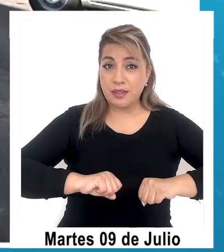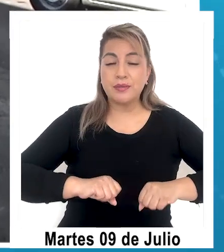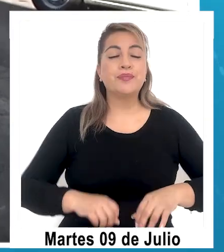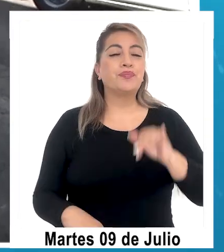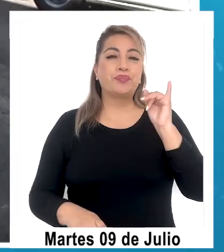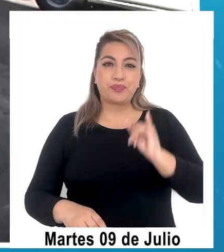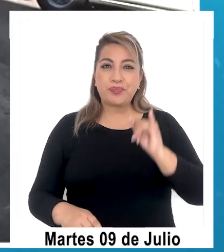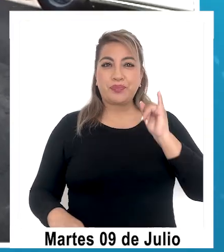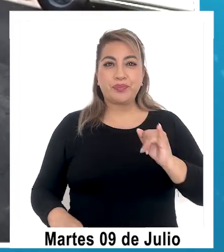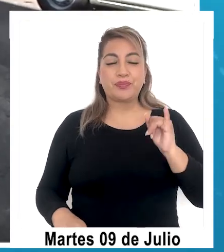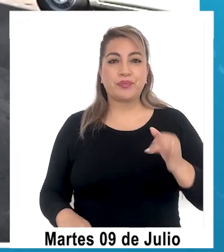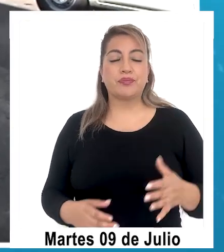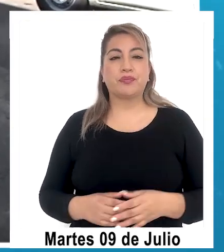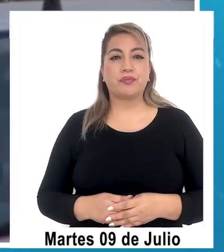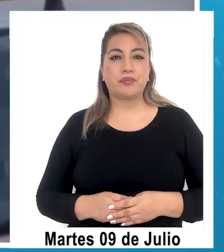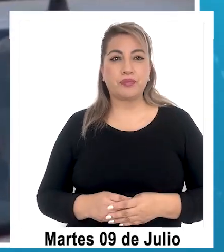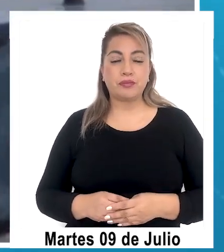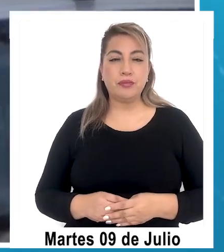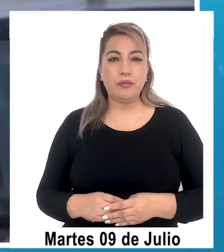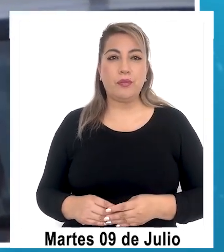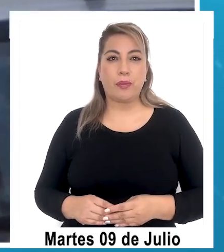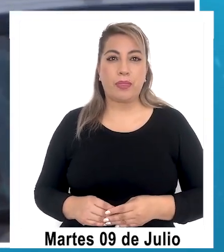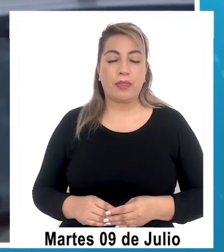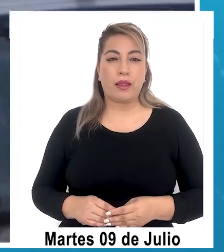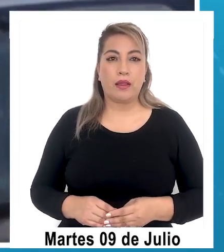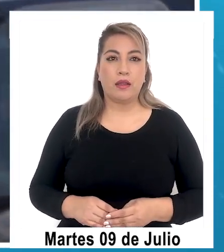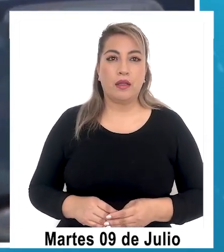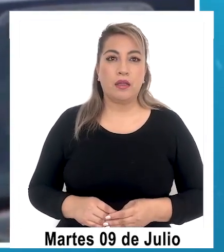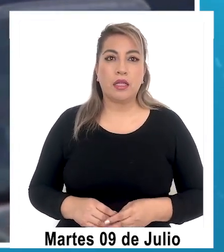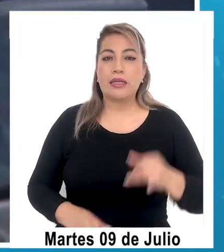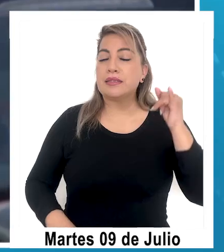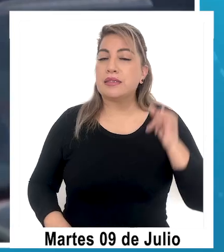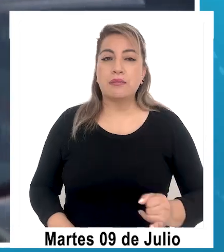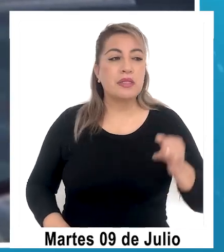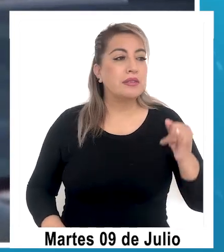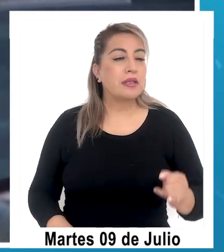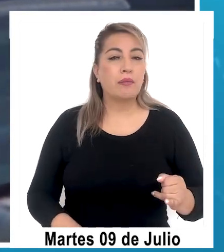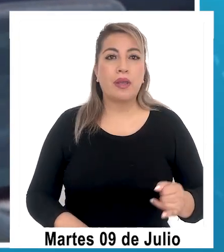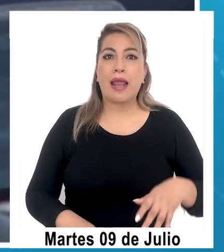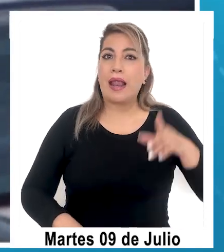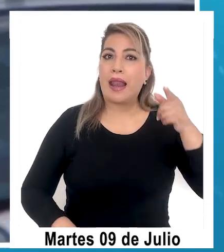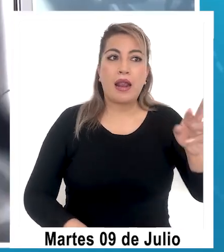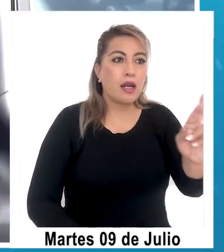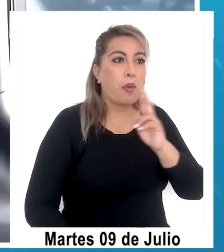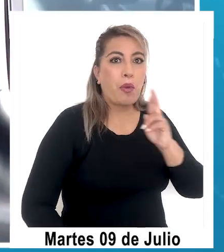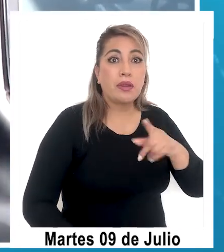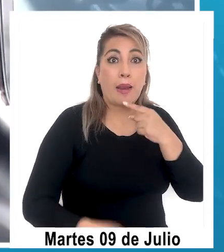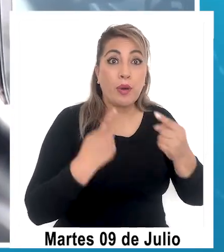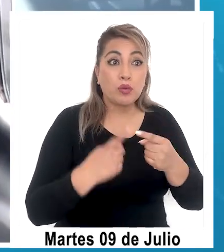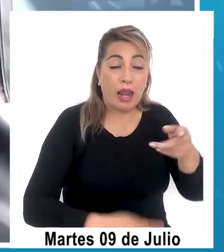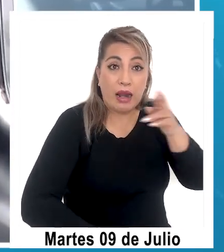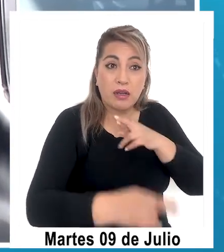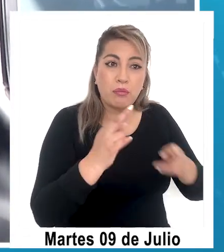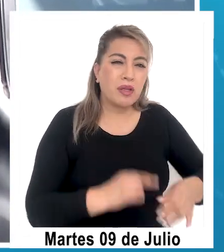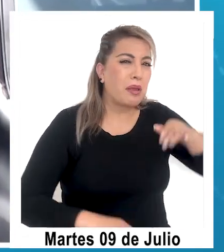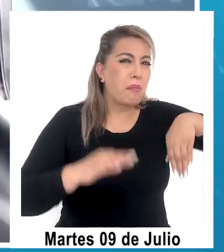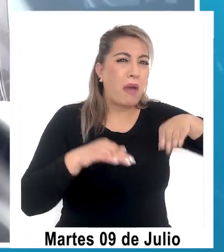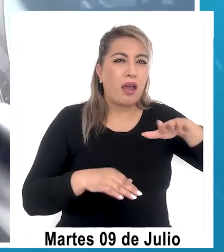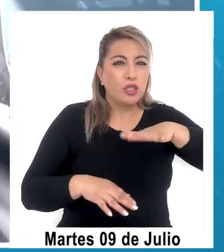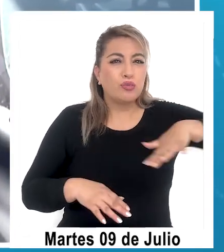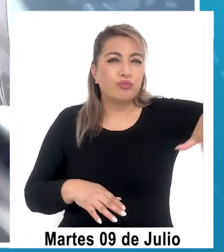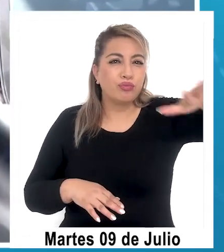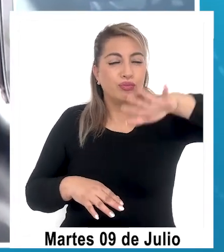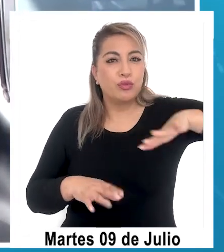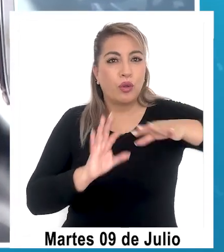Sí, sí, sí. Mira, lo que lo que sale bastante sistemático en la encuesta y por lo tanto aquí lo más probable cuando